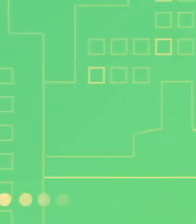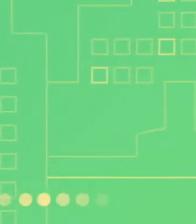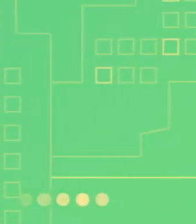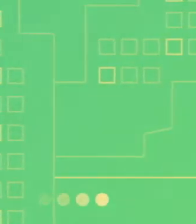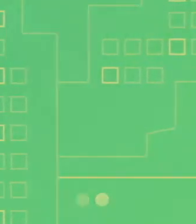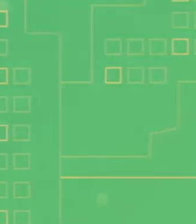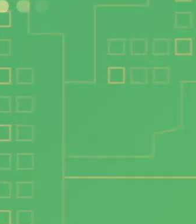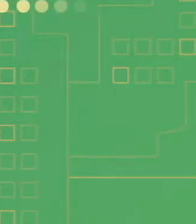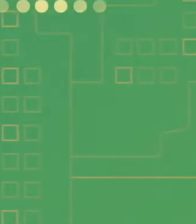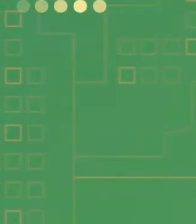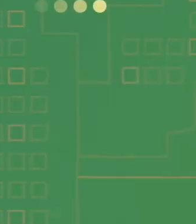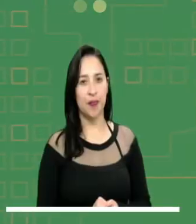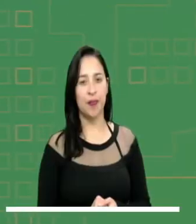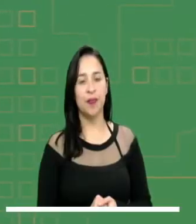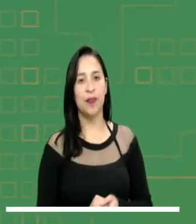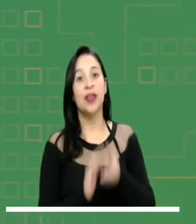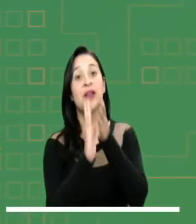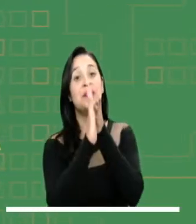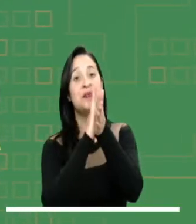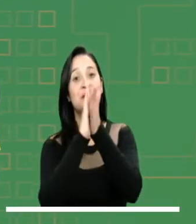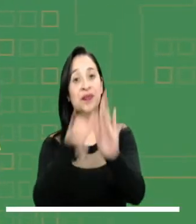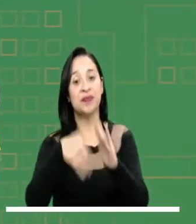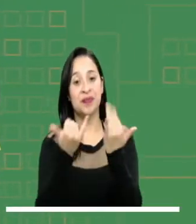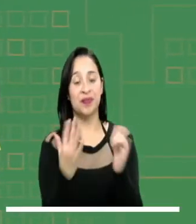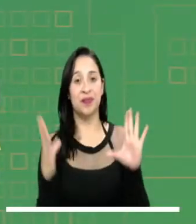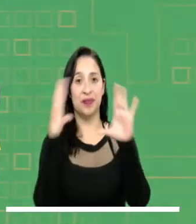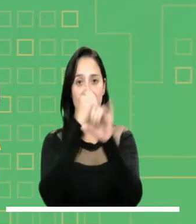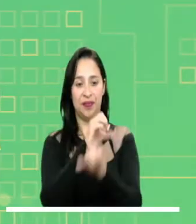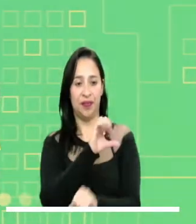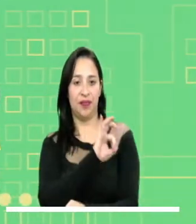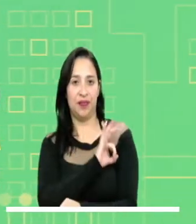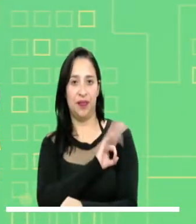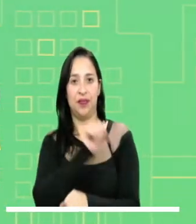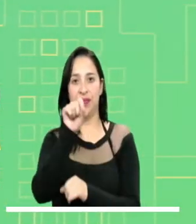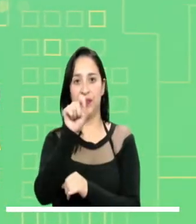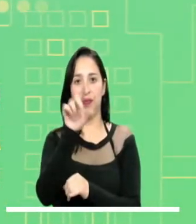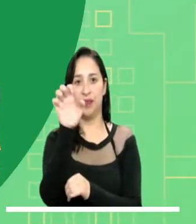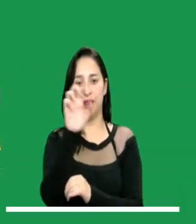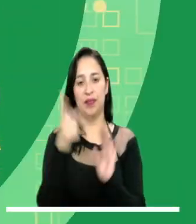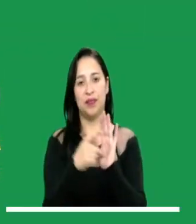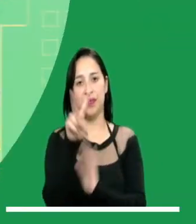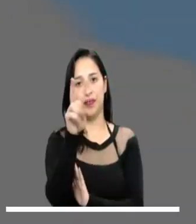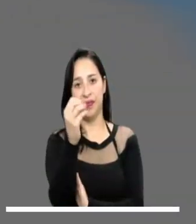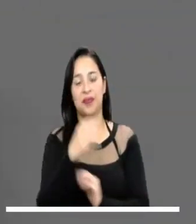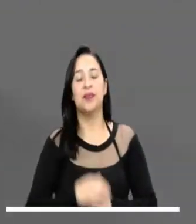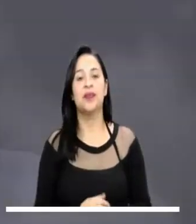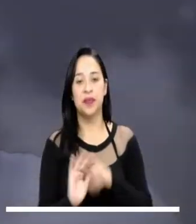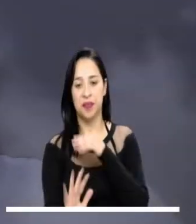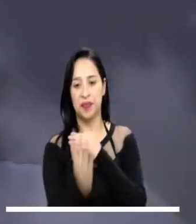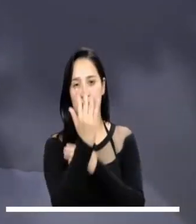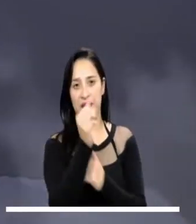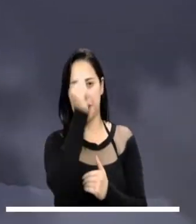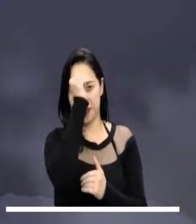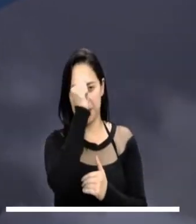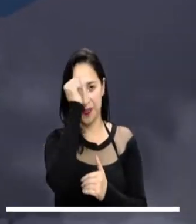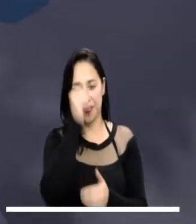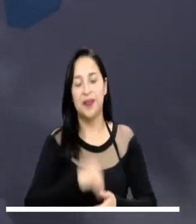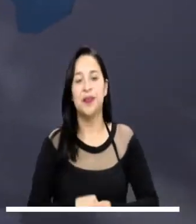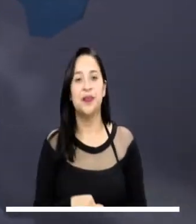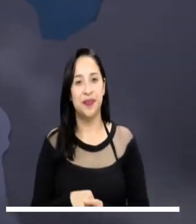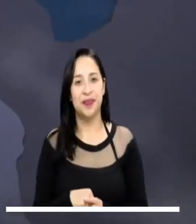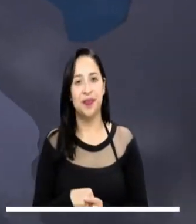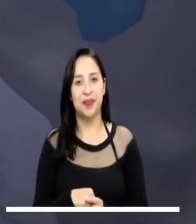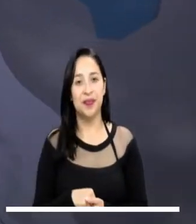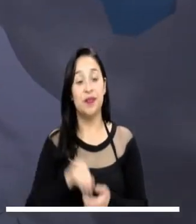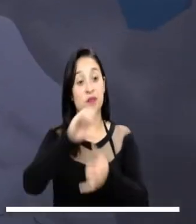Pronóstico para la noche de hoy, sábado, 11 de enero de 2020 y madrugada del domingo. Cae la noche en el Caribe